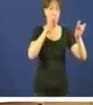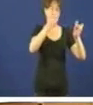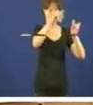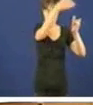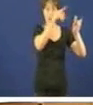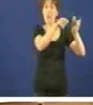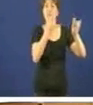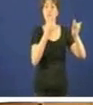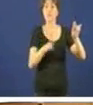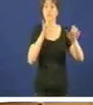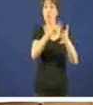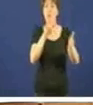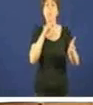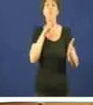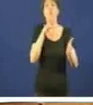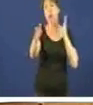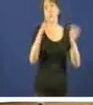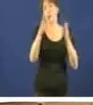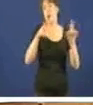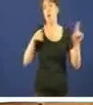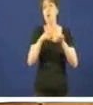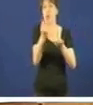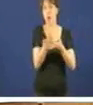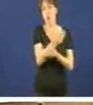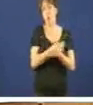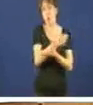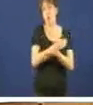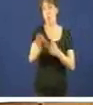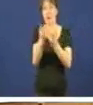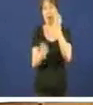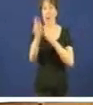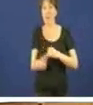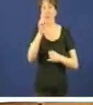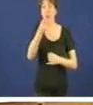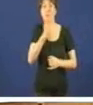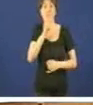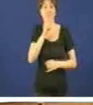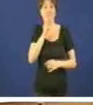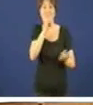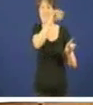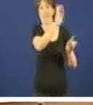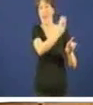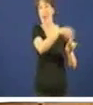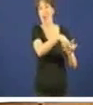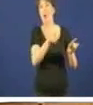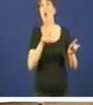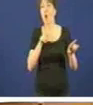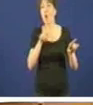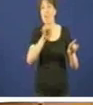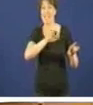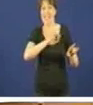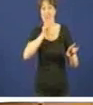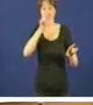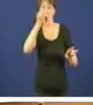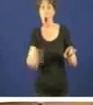para comprar barato e facer moitos cartos Feijou Feijou calou porque ese señor tiña razón o señor Feijou foi a decir a eses investidores